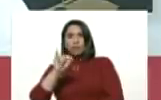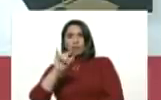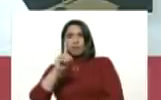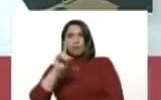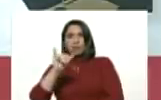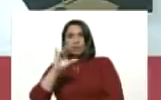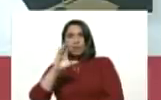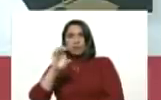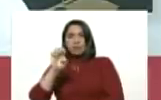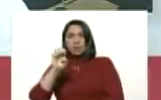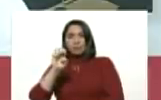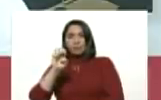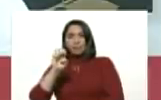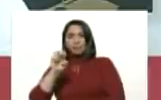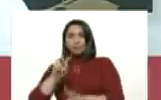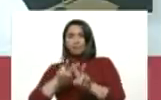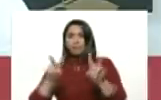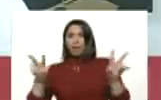Paz a sus restos.